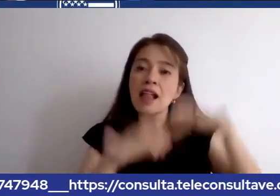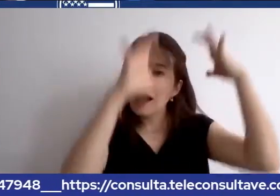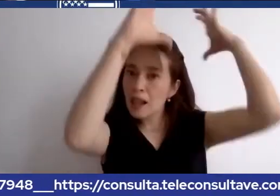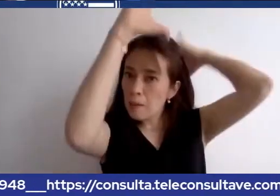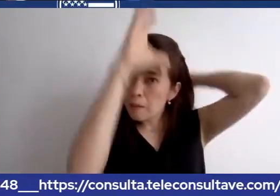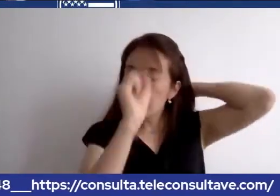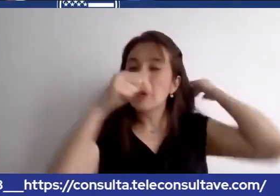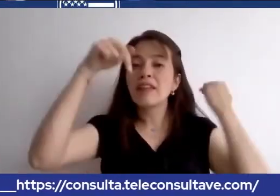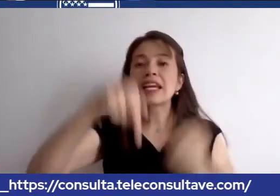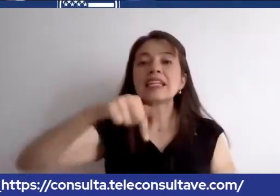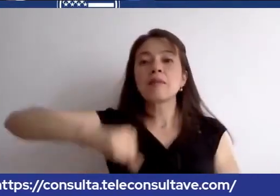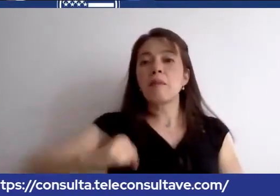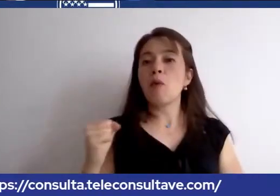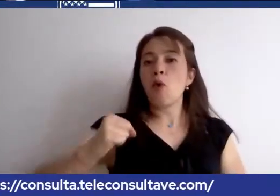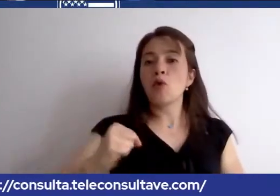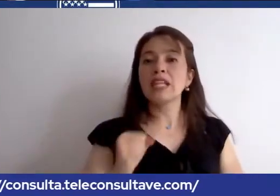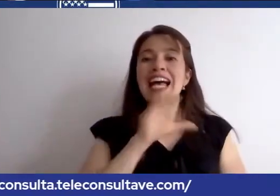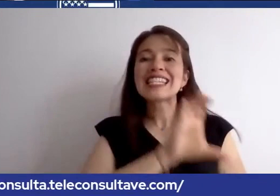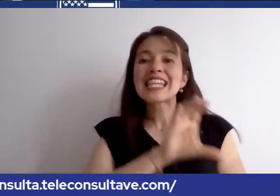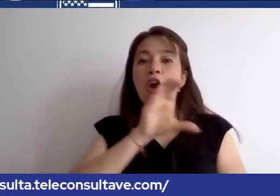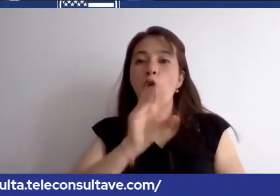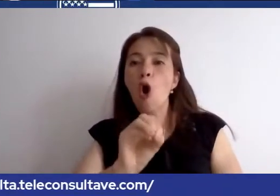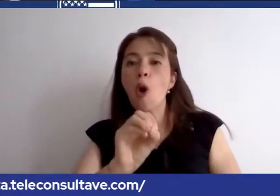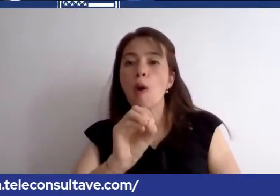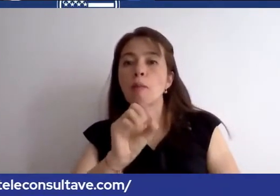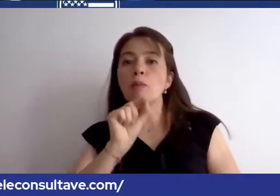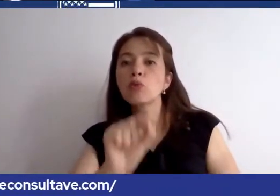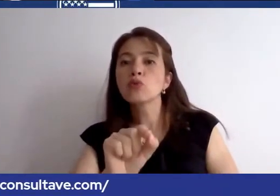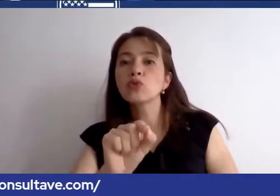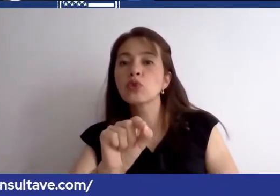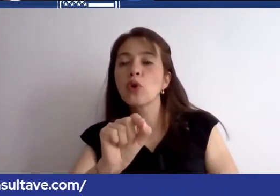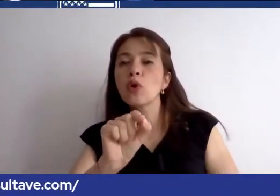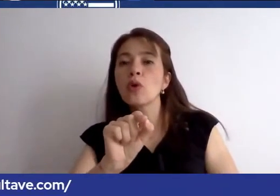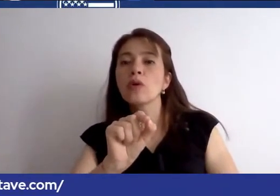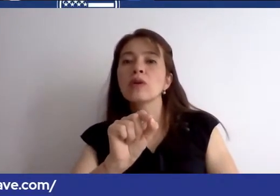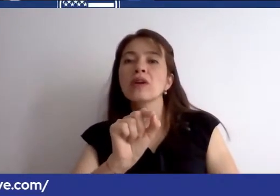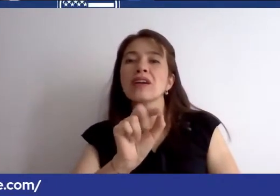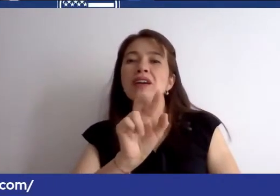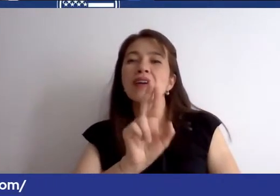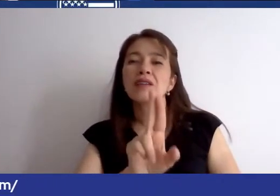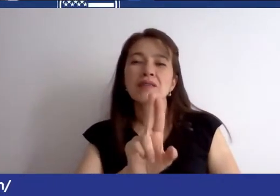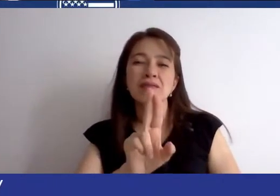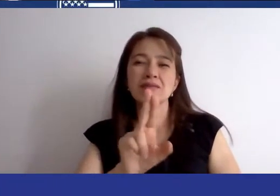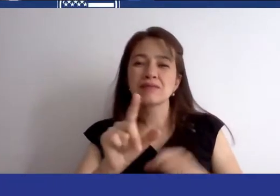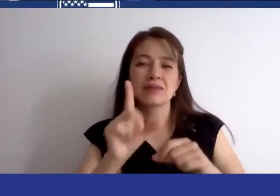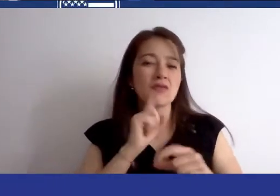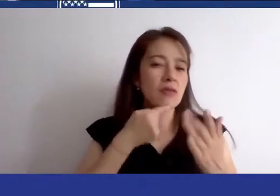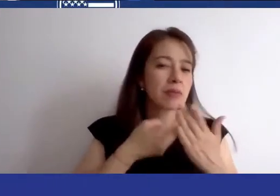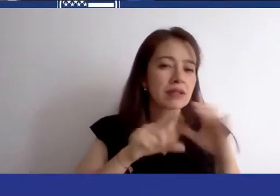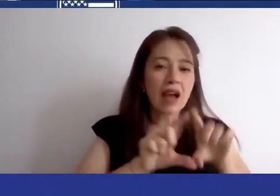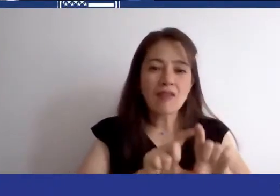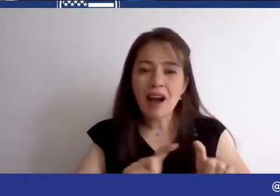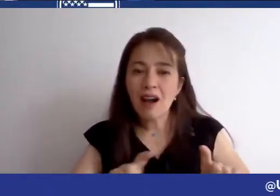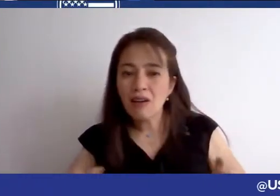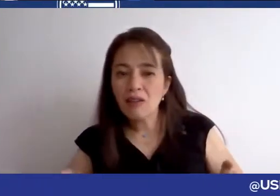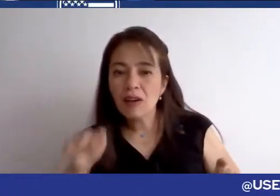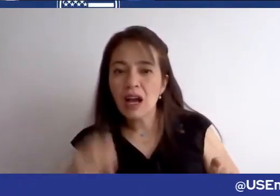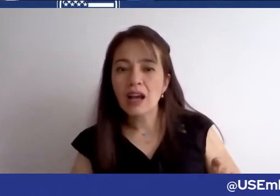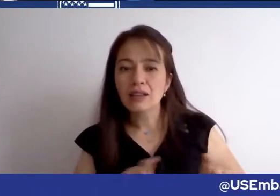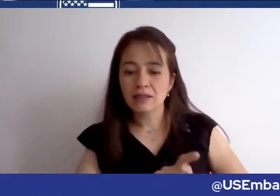en bogotá es c o punto a us embassy dot punto g g o v g o v